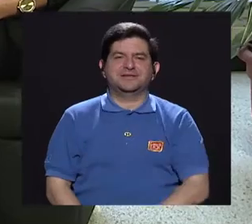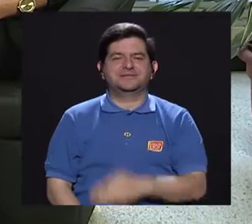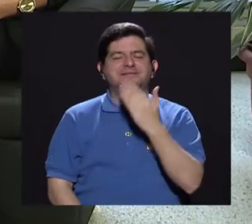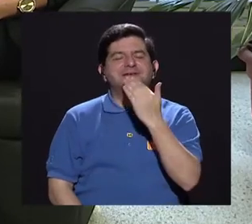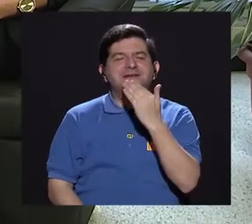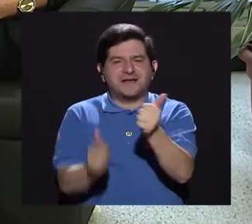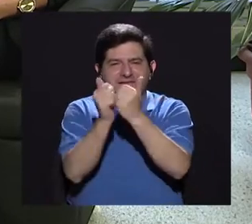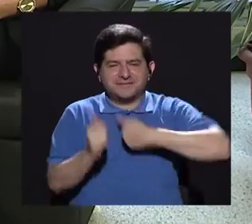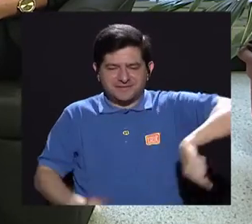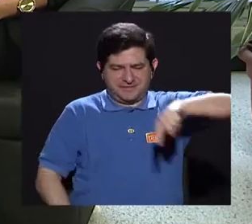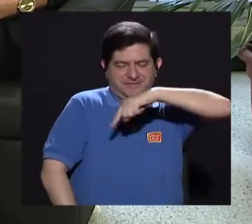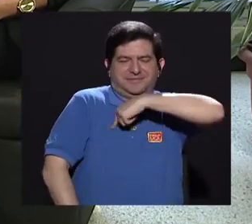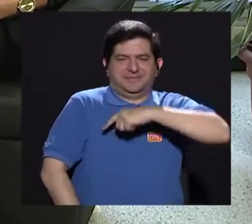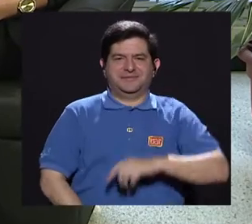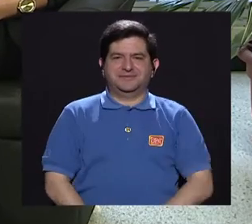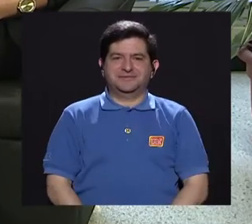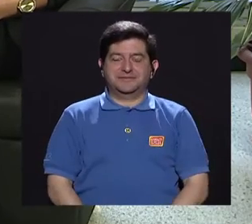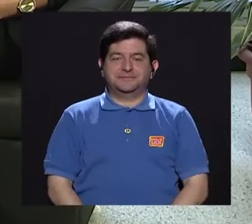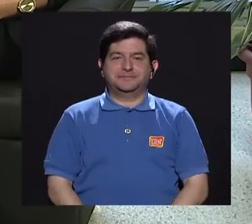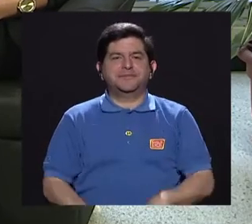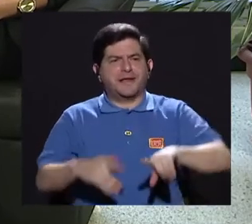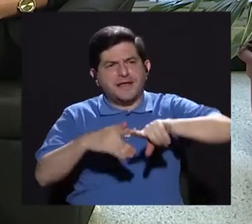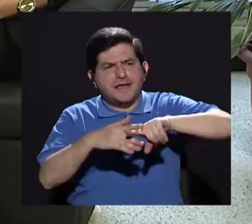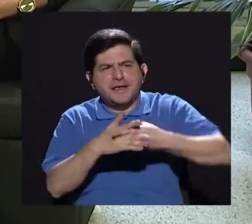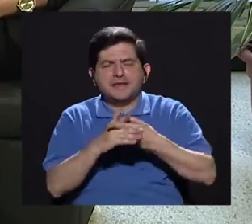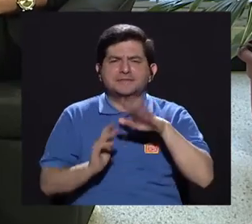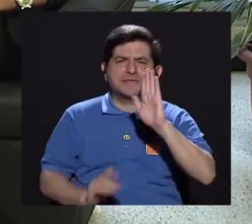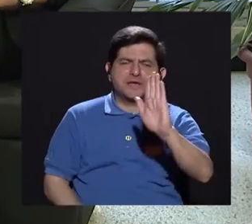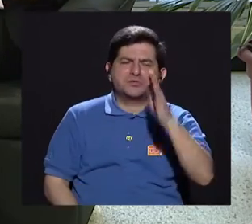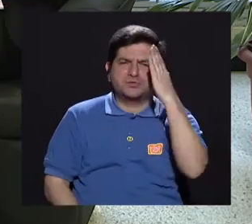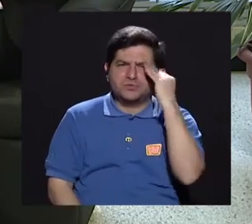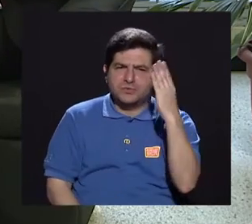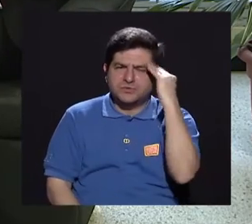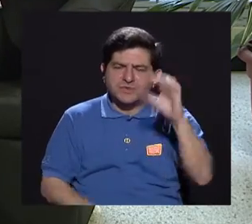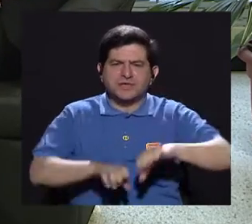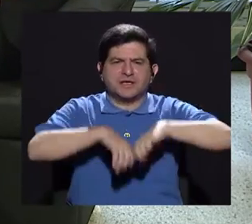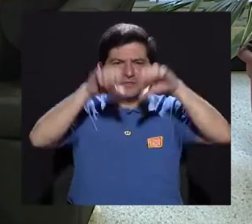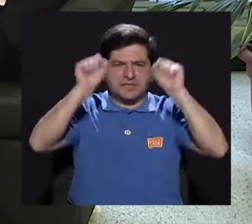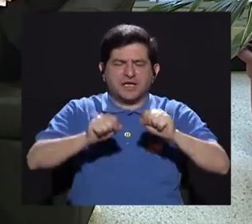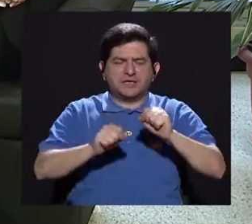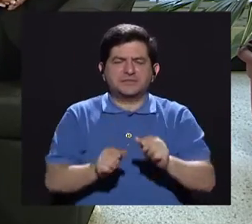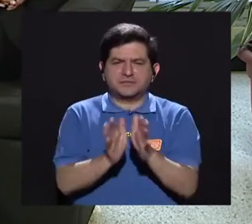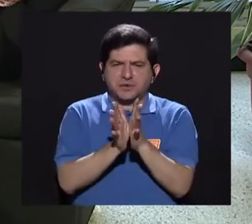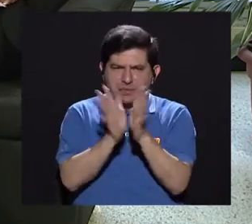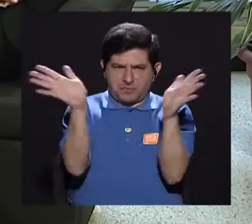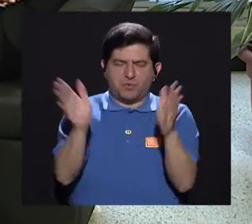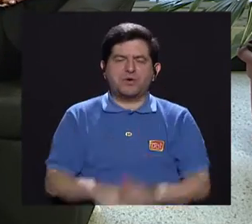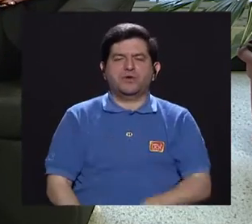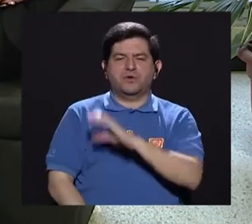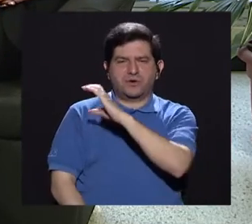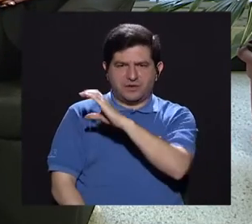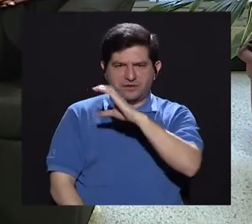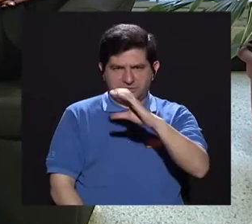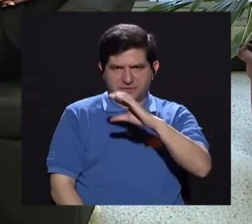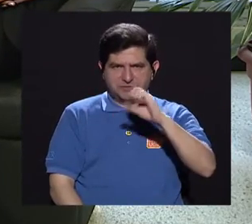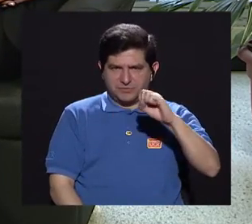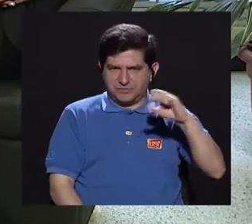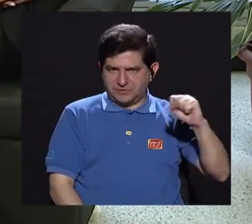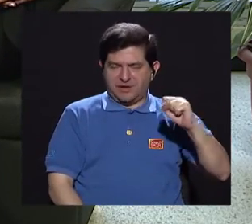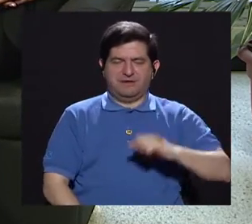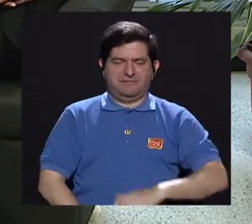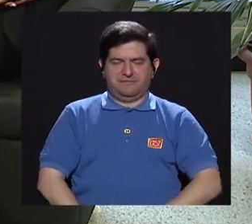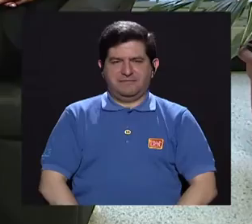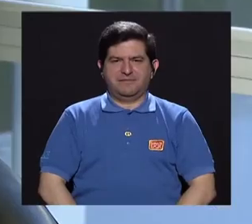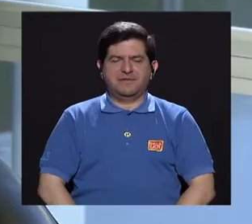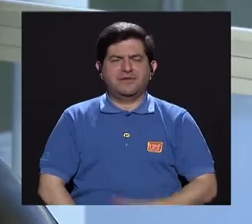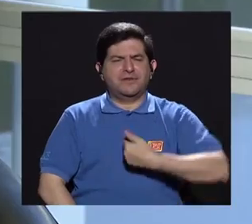por acompañarnos. Y bueno, partiendo de tu experiencia en el sistema público, en la Caja Costarricense de